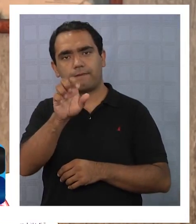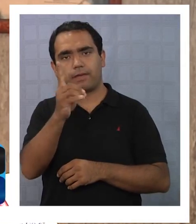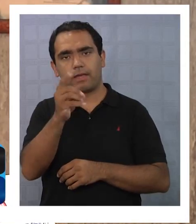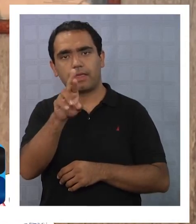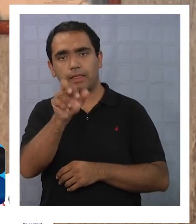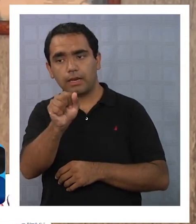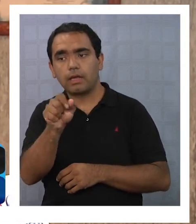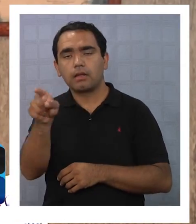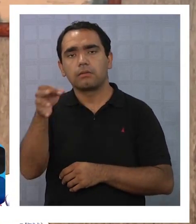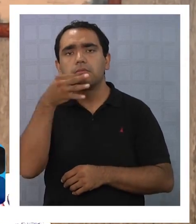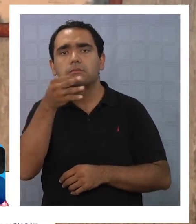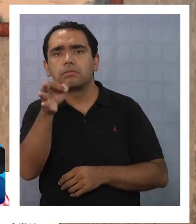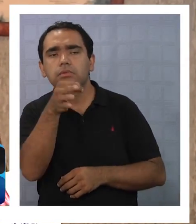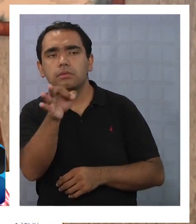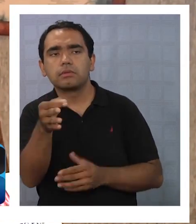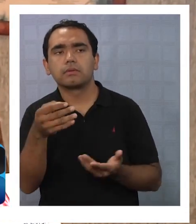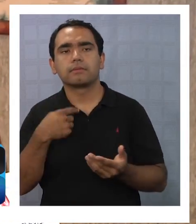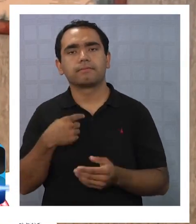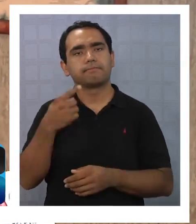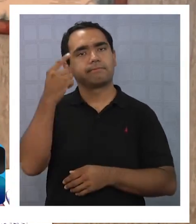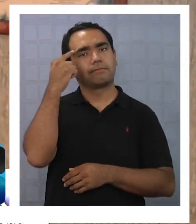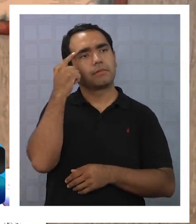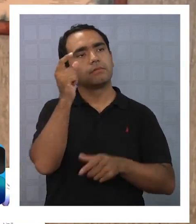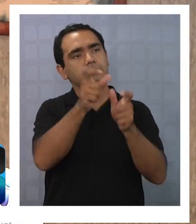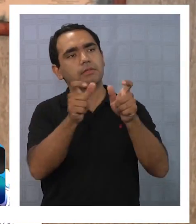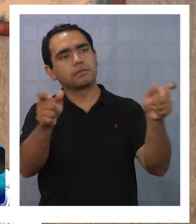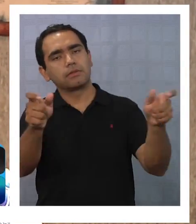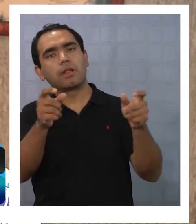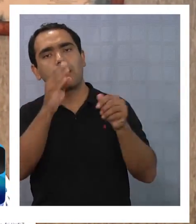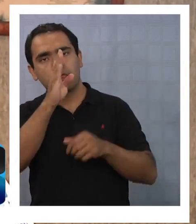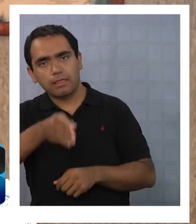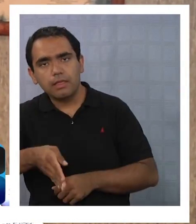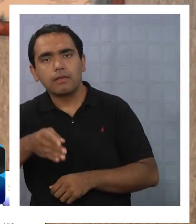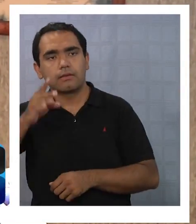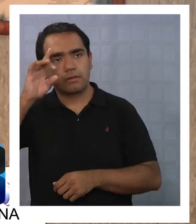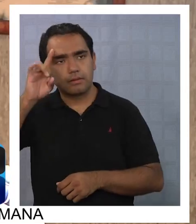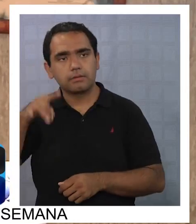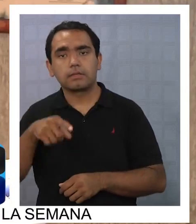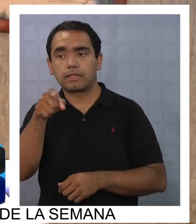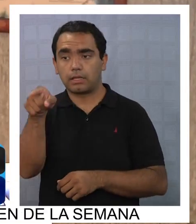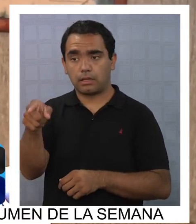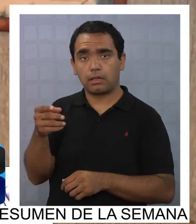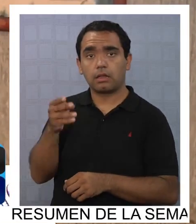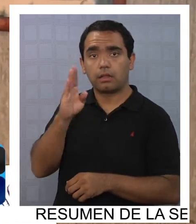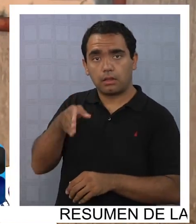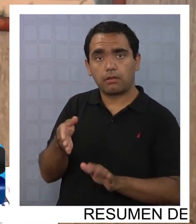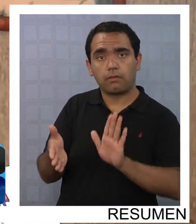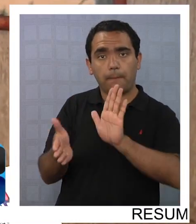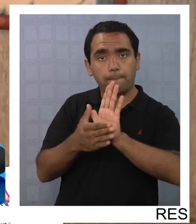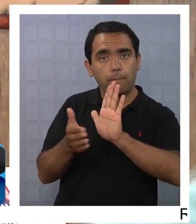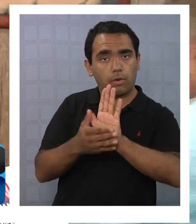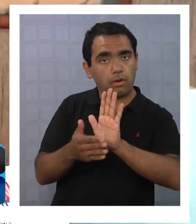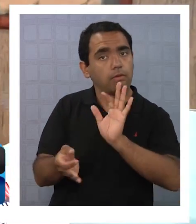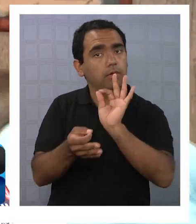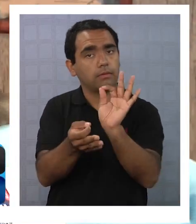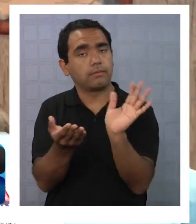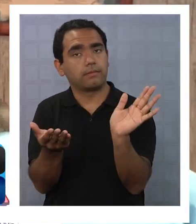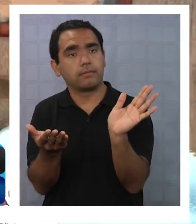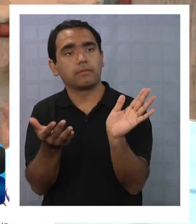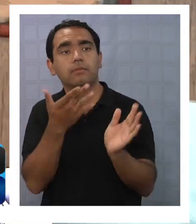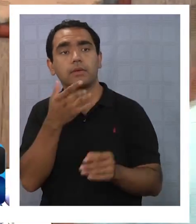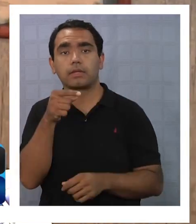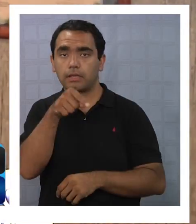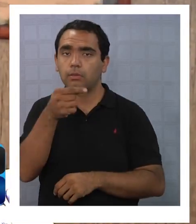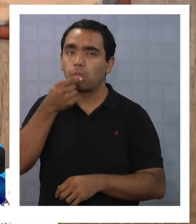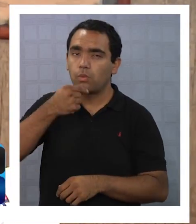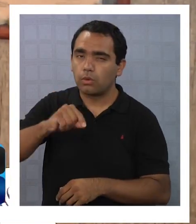temas la comunidad tiene que saber y ojalá es que él muestre prueba con respecto a lo que él dice Yo creo que esto se